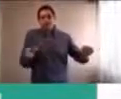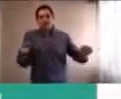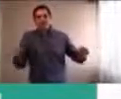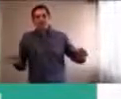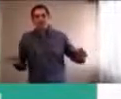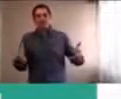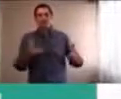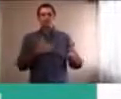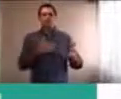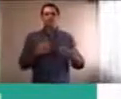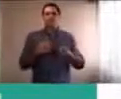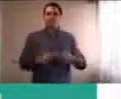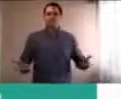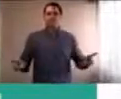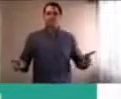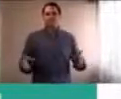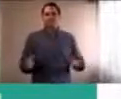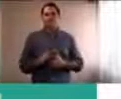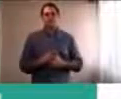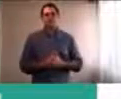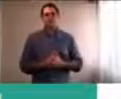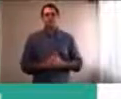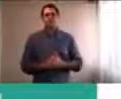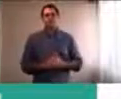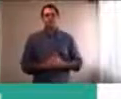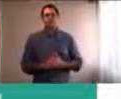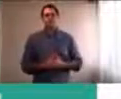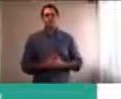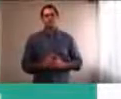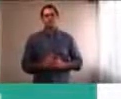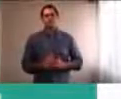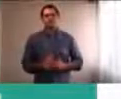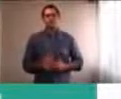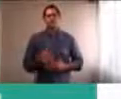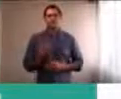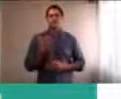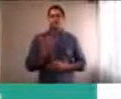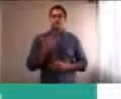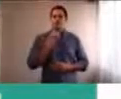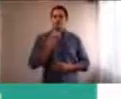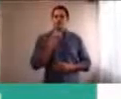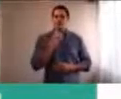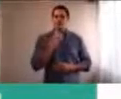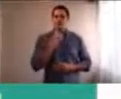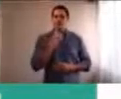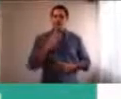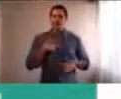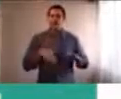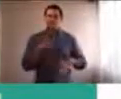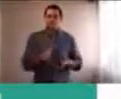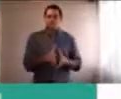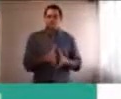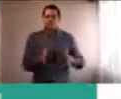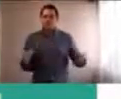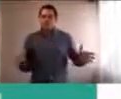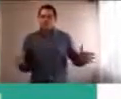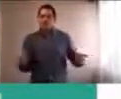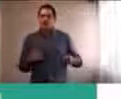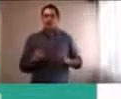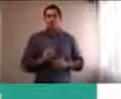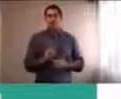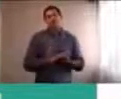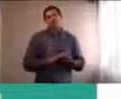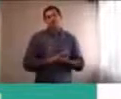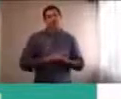da un poco de, changüí, como decimos nosotras, un poco de margen, en cambio, otras no, o sea, que el alumno, que está